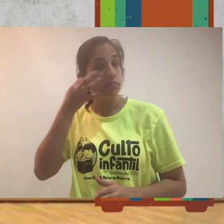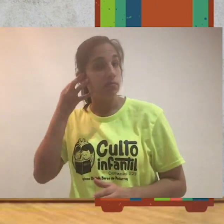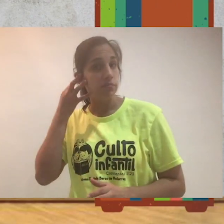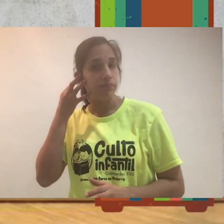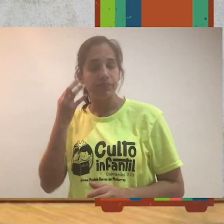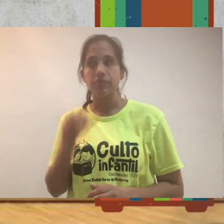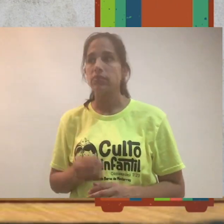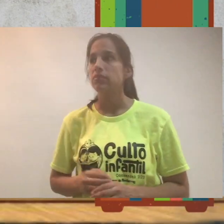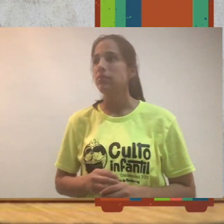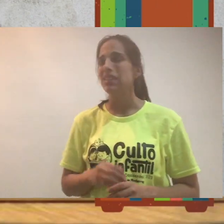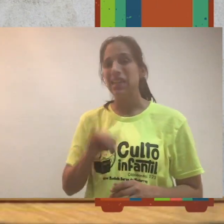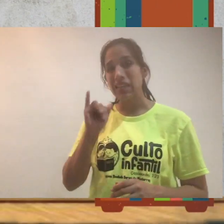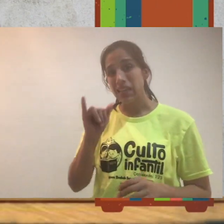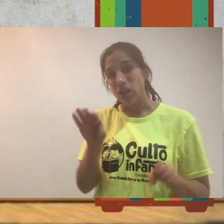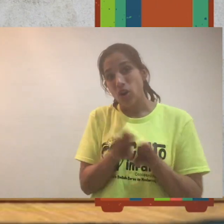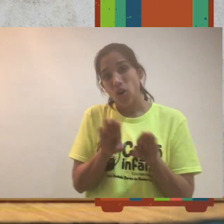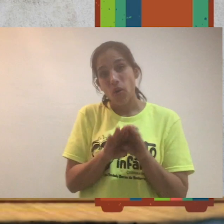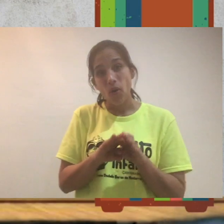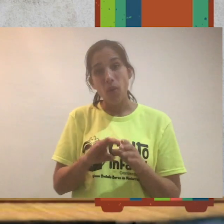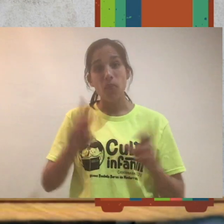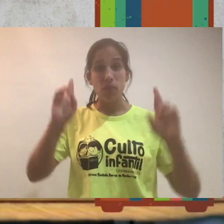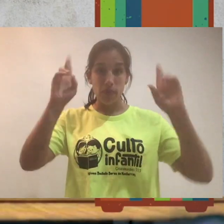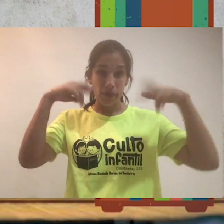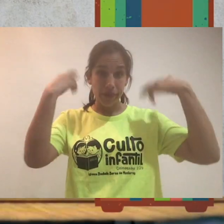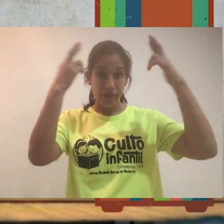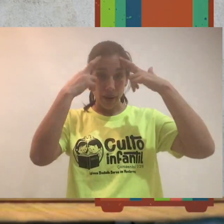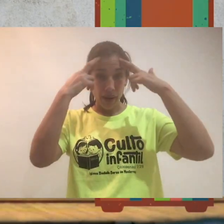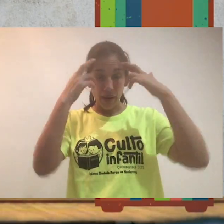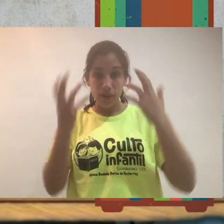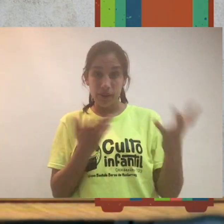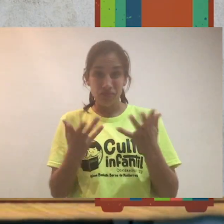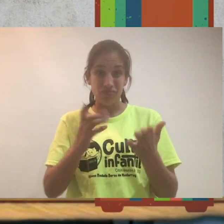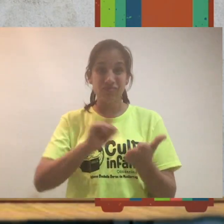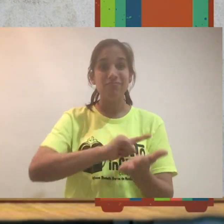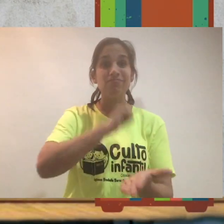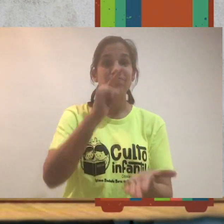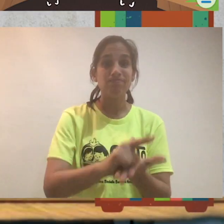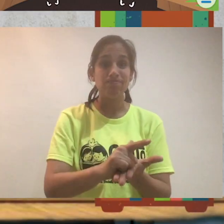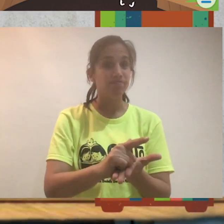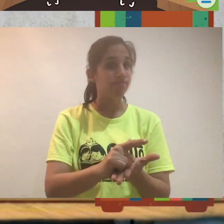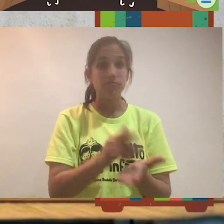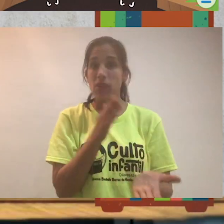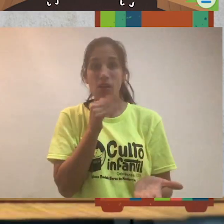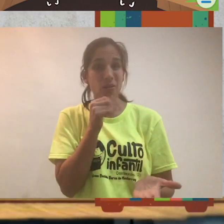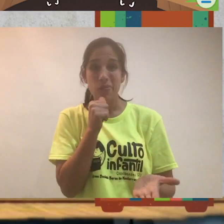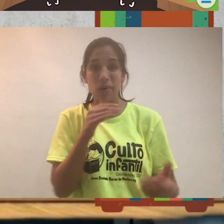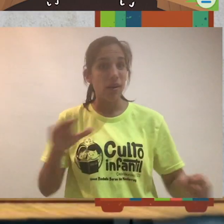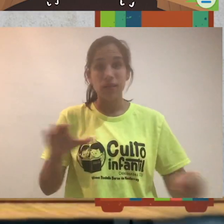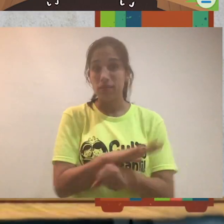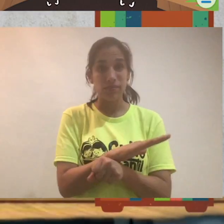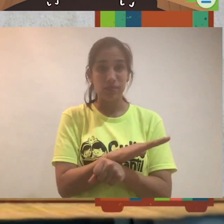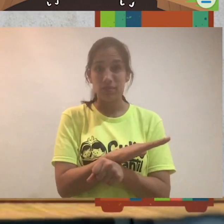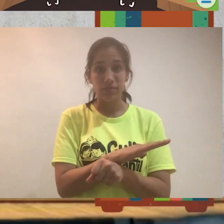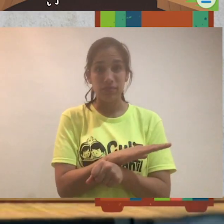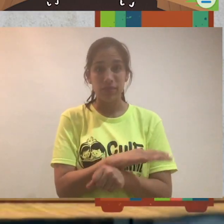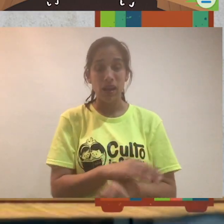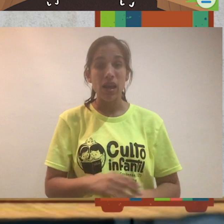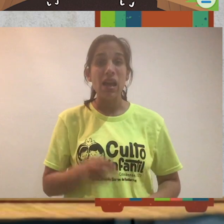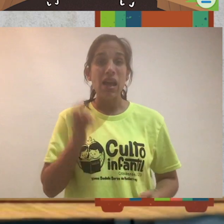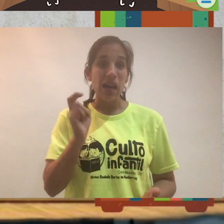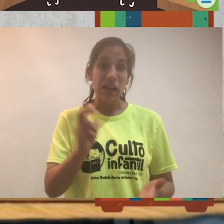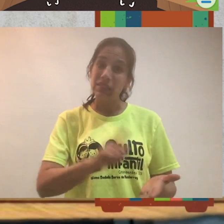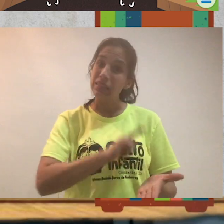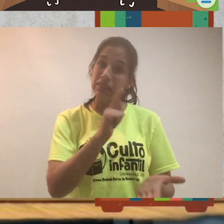Y como cuando el rey pone el sello en ese decreto, ese ya no se puede revocar.